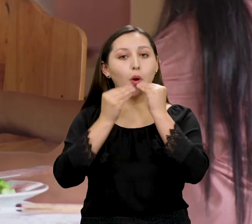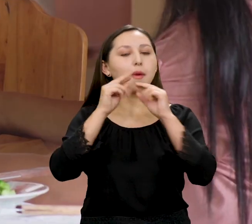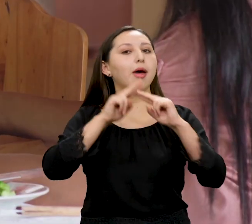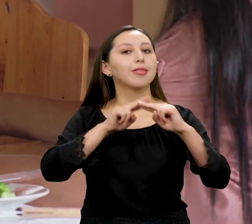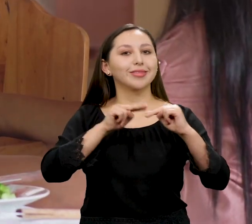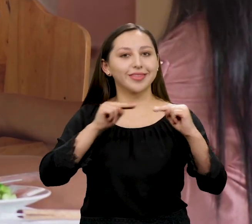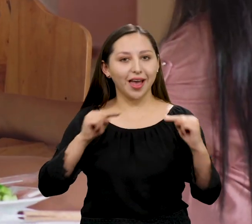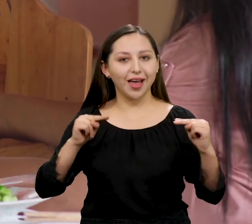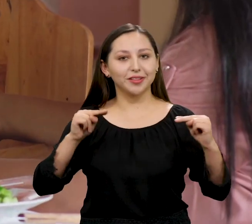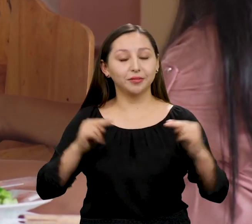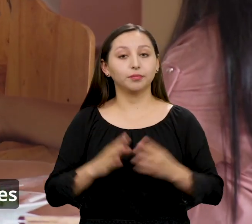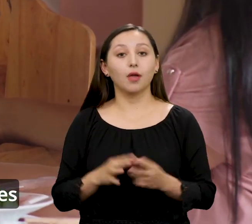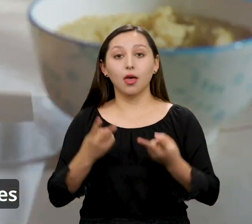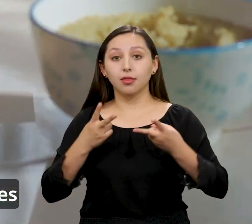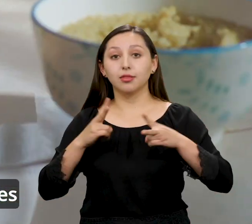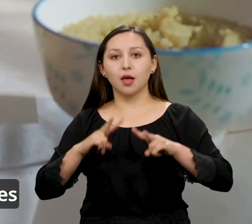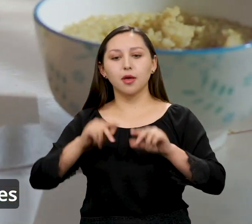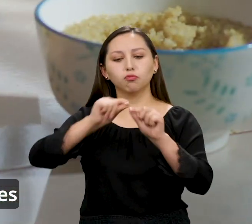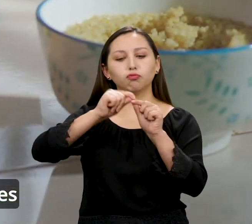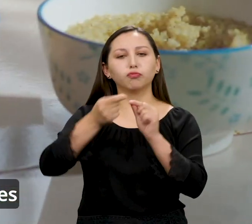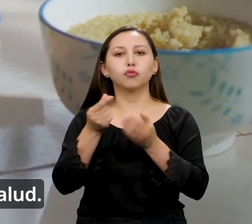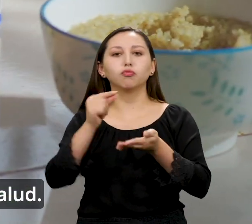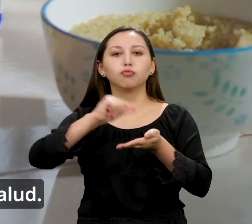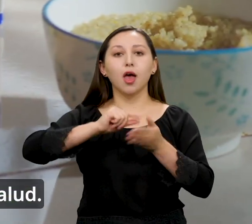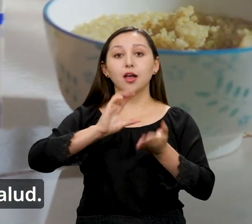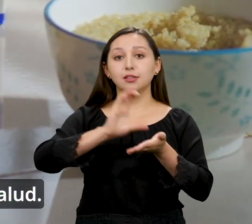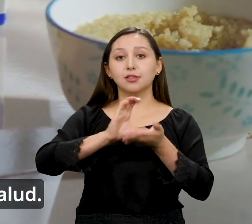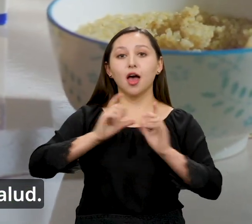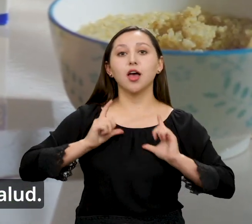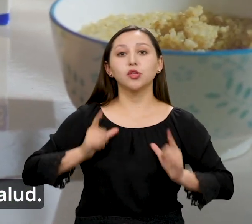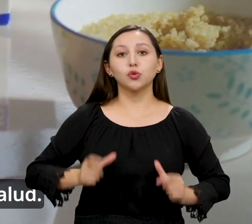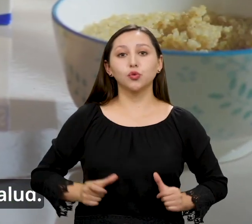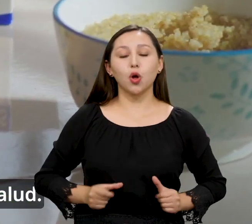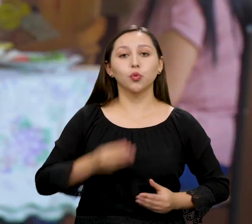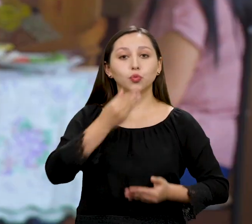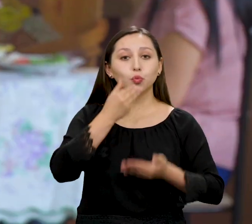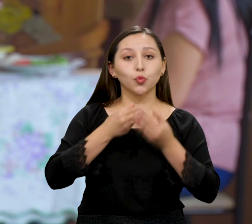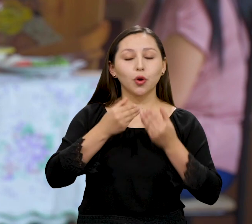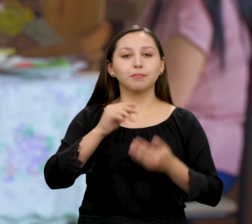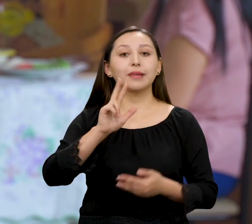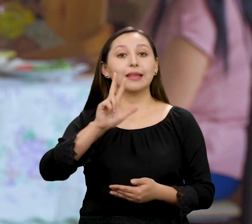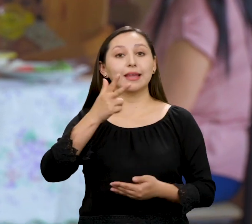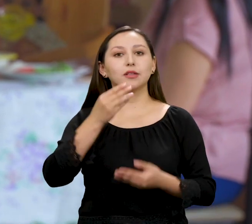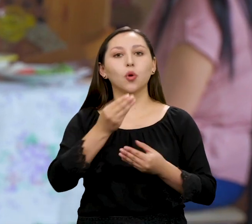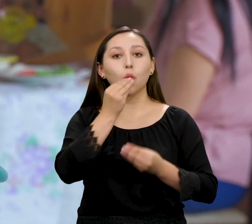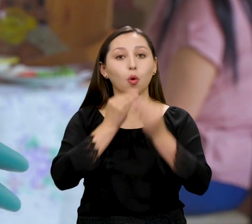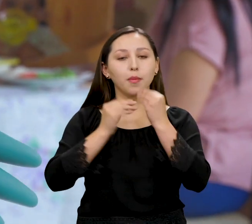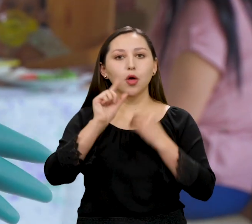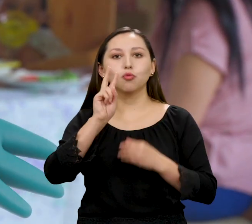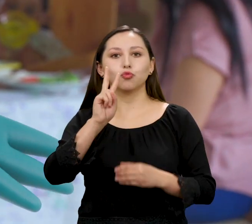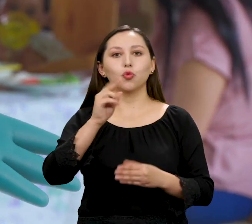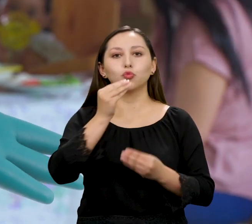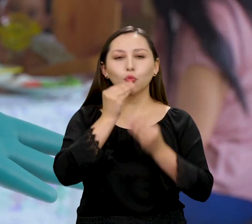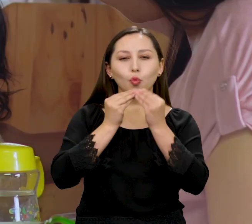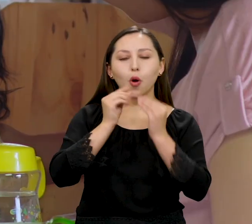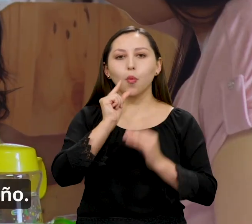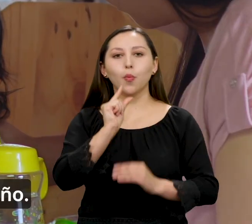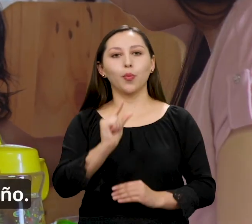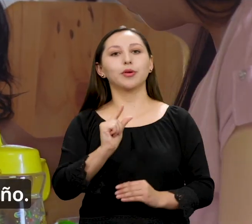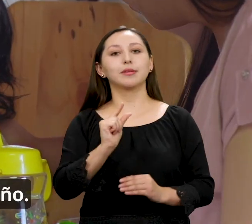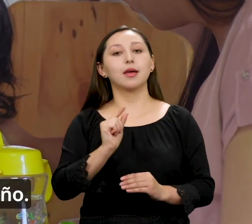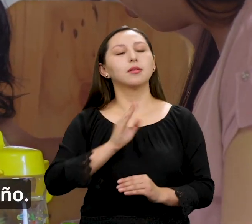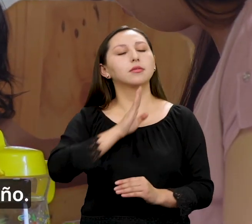naturales. Y también los micronutrientes que nos dan en el Centro de Salud. Dale tres comidas y dos refrigerios,